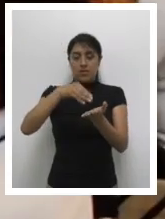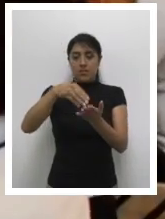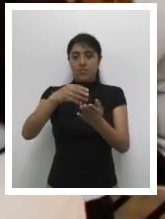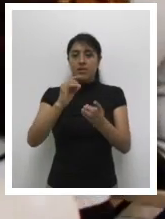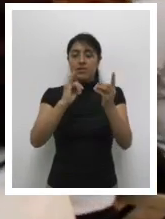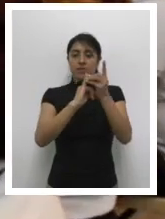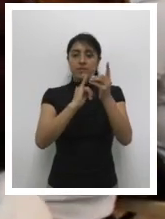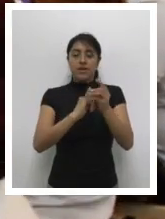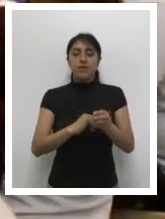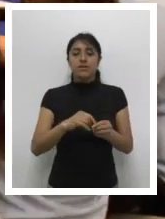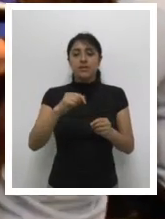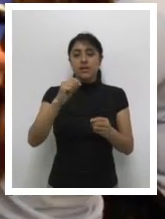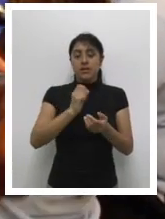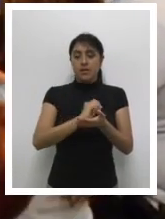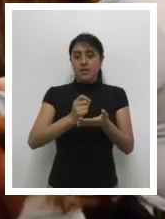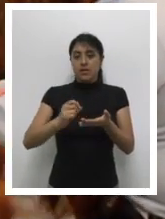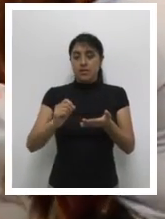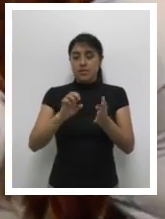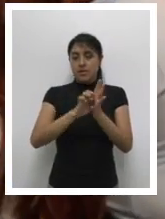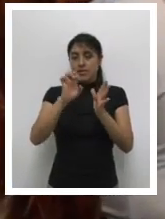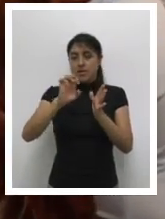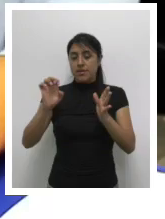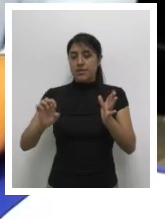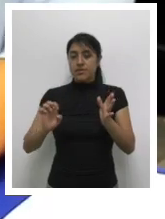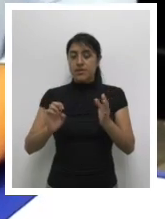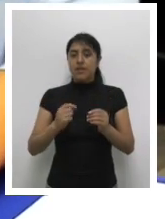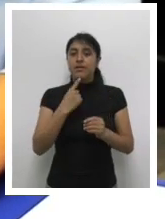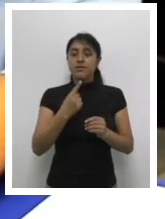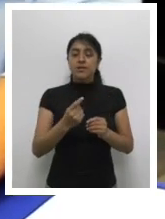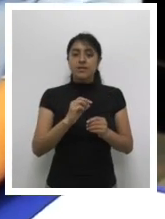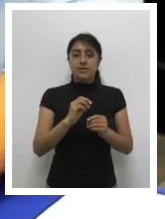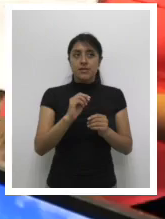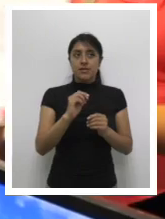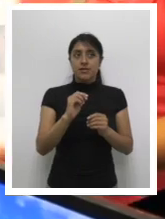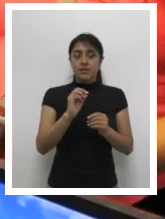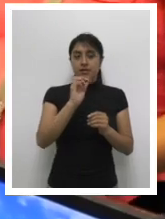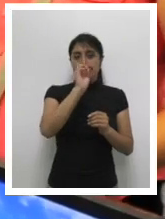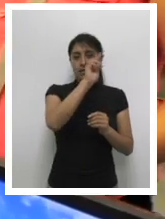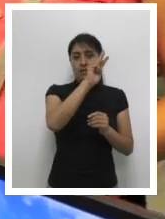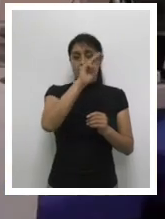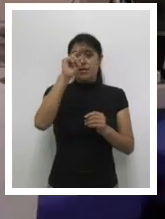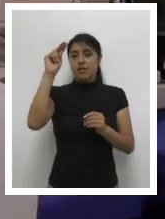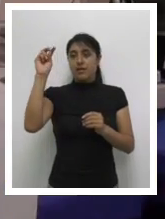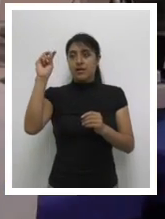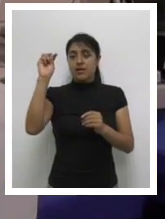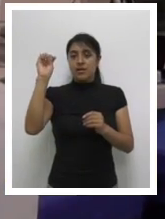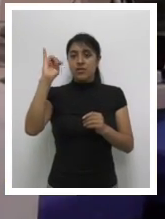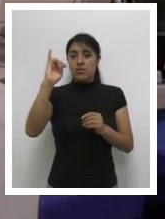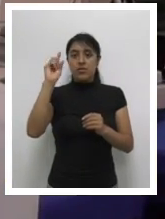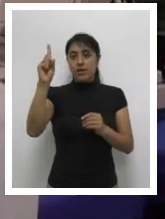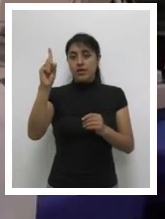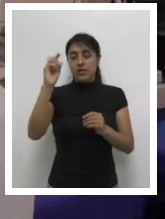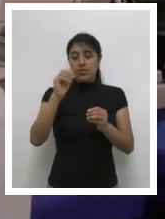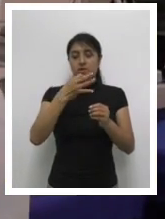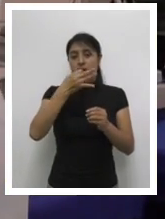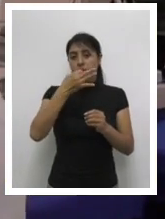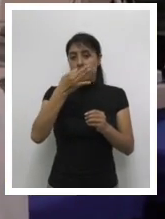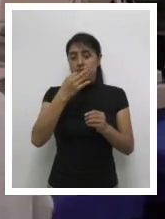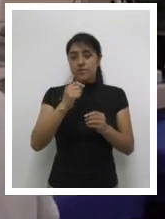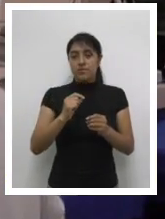registros señalan que desde el 1 de agosto de 2015 al 31 de agosto de 2019 se han recibido